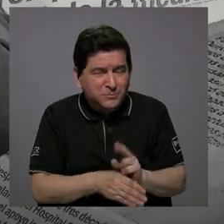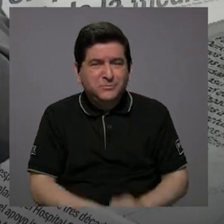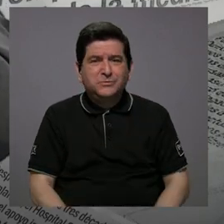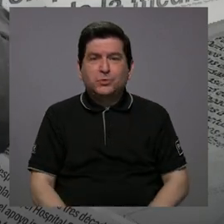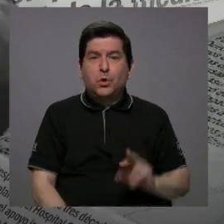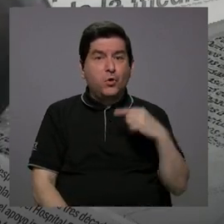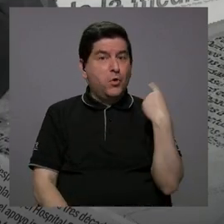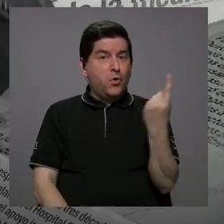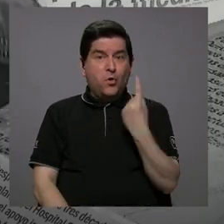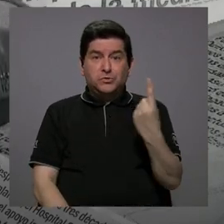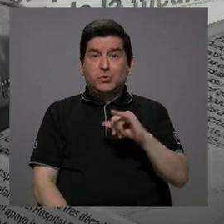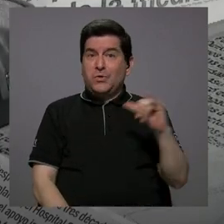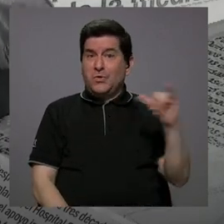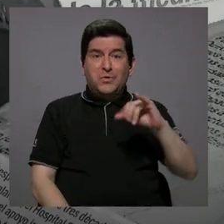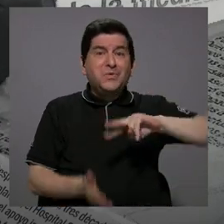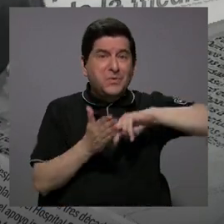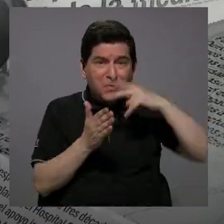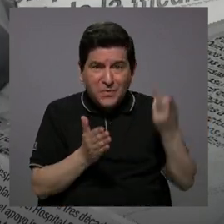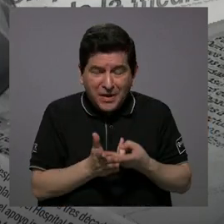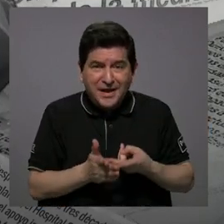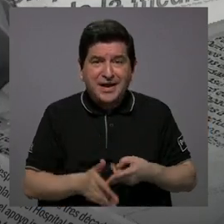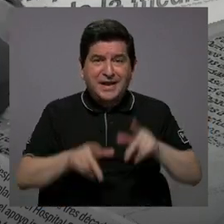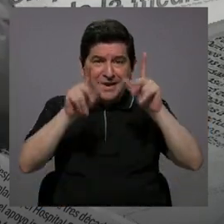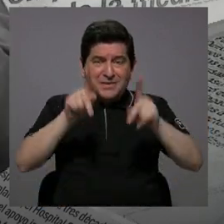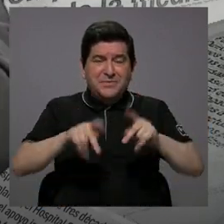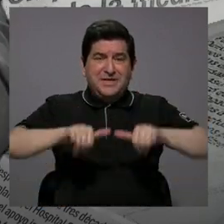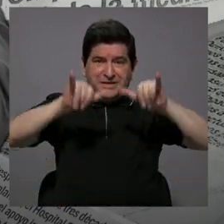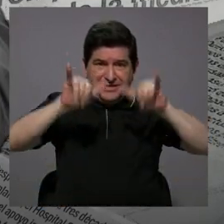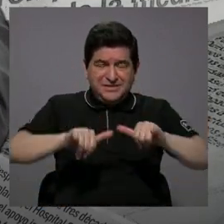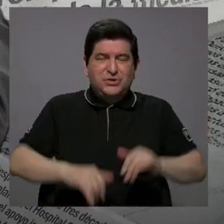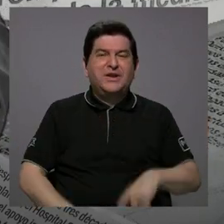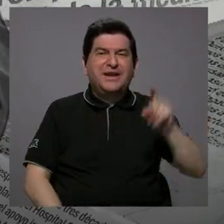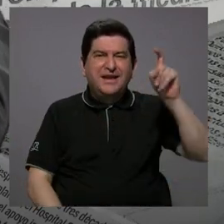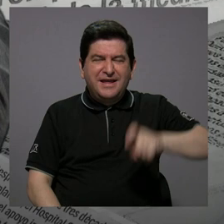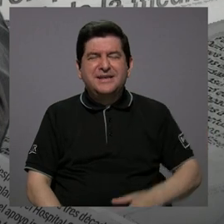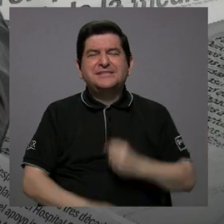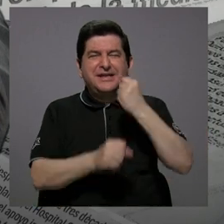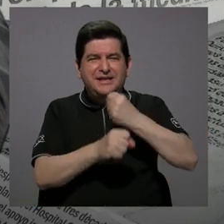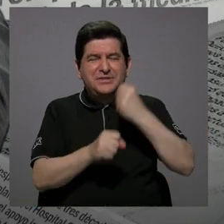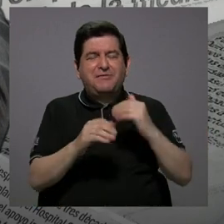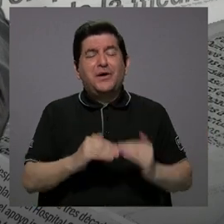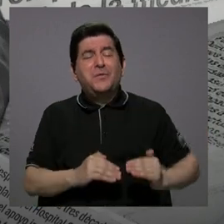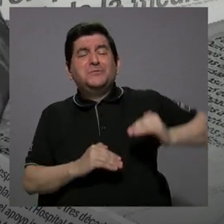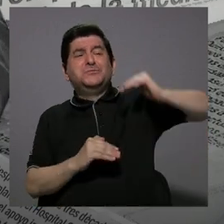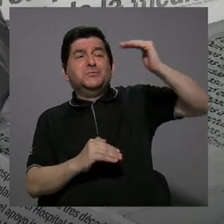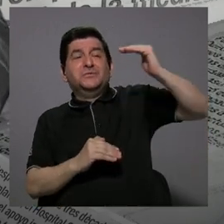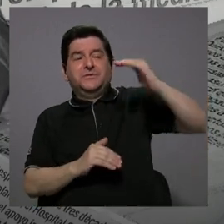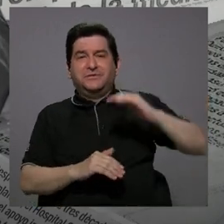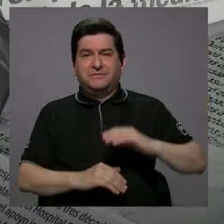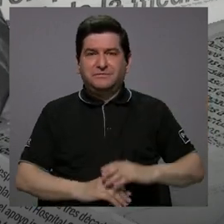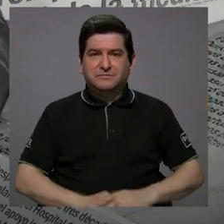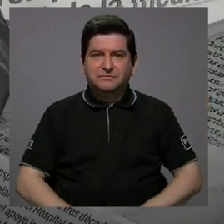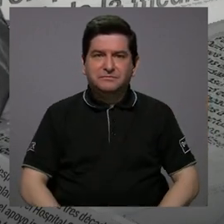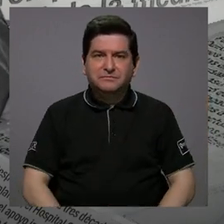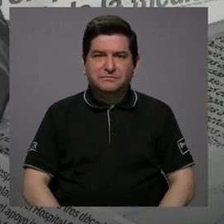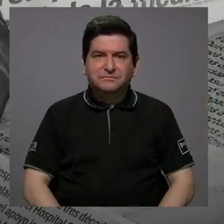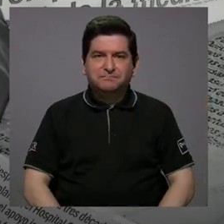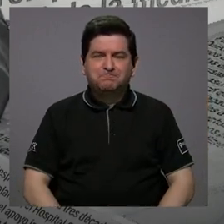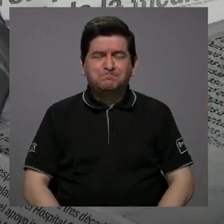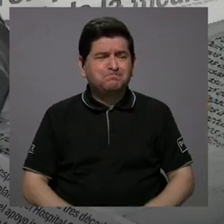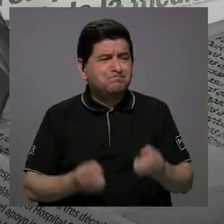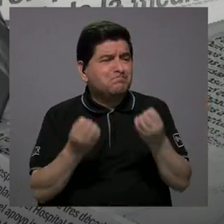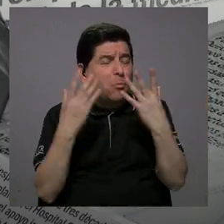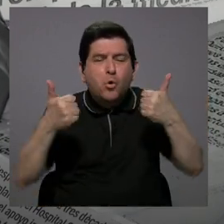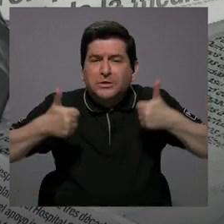solamente un tiempo, sino que nos está costando que la gente que se queda tenga que hacer un esfuerzo mayor. Entonces, hay